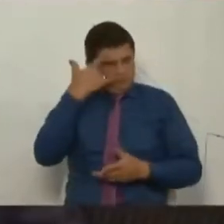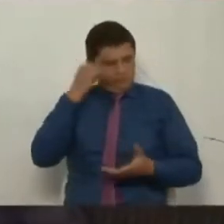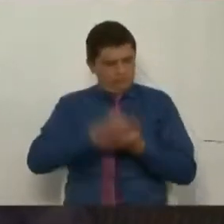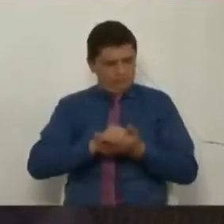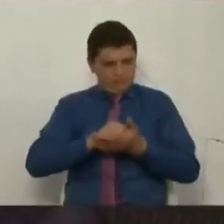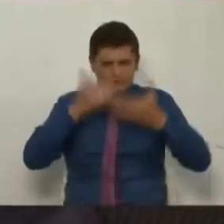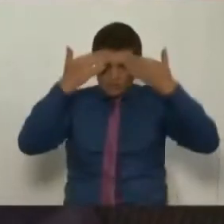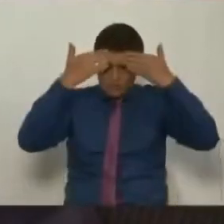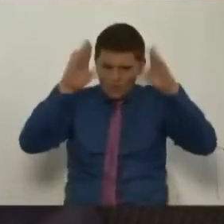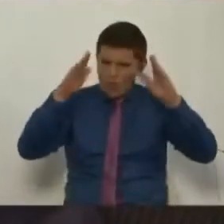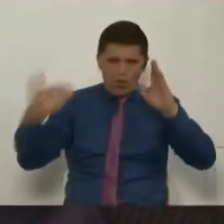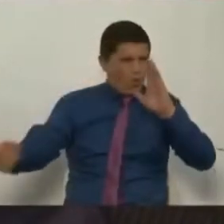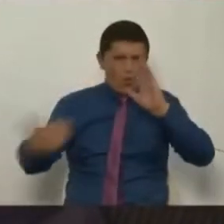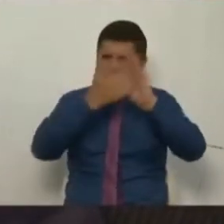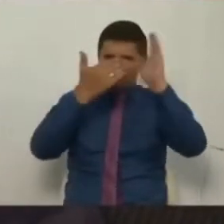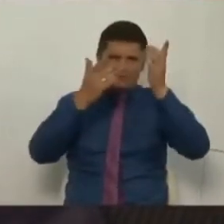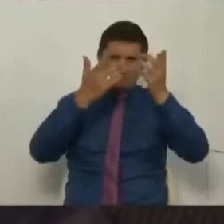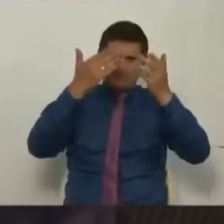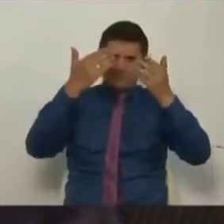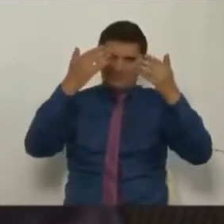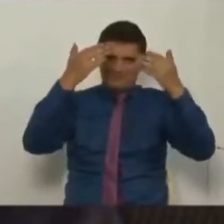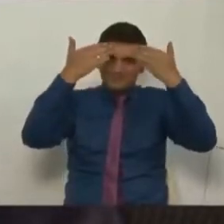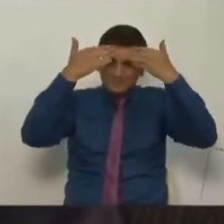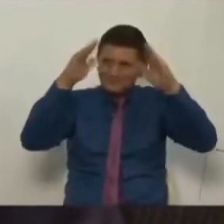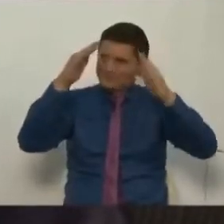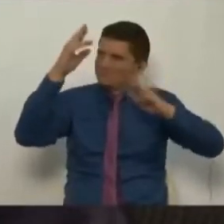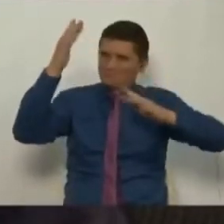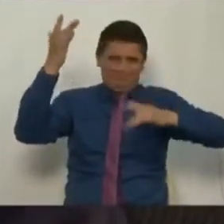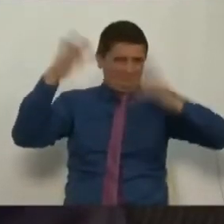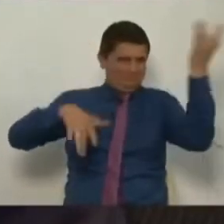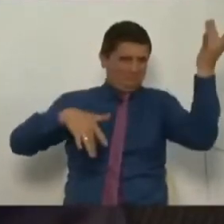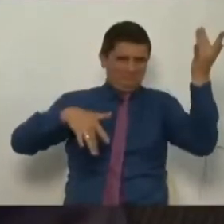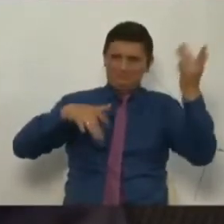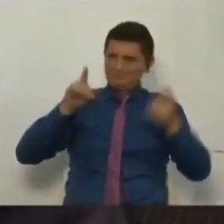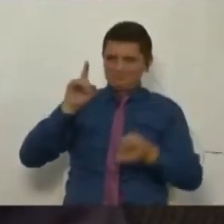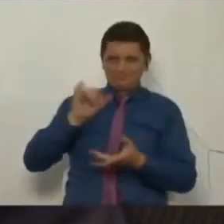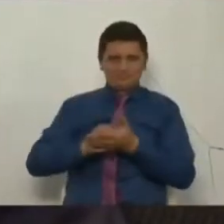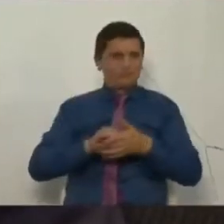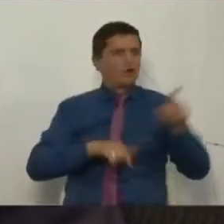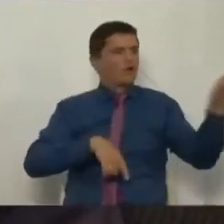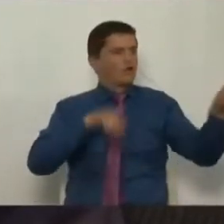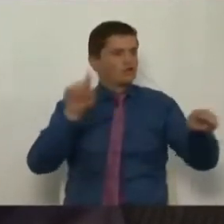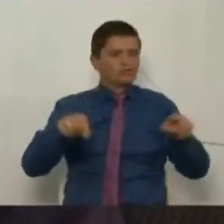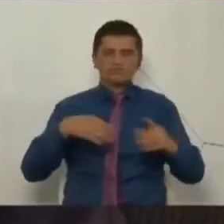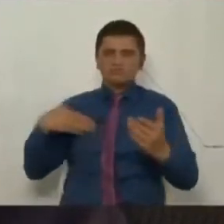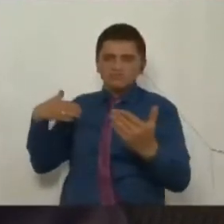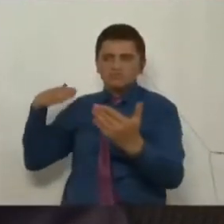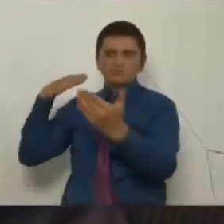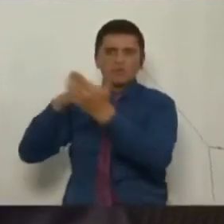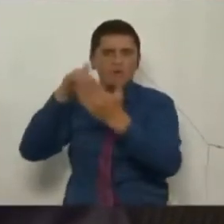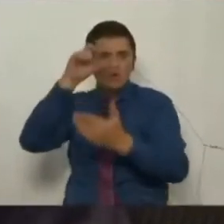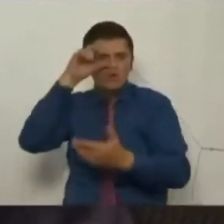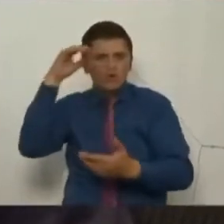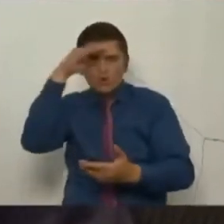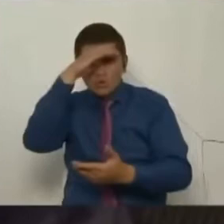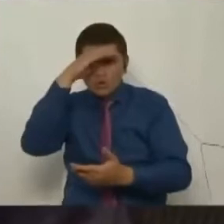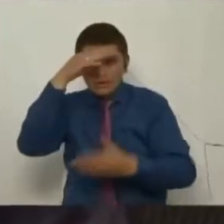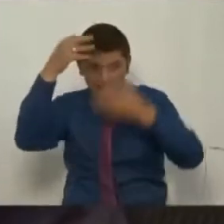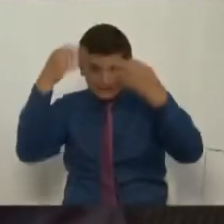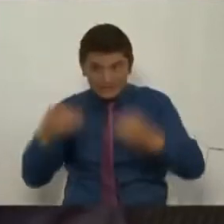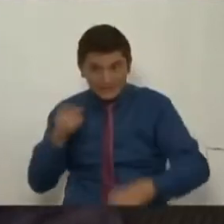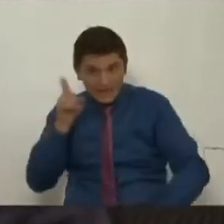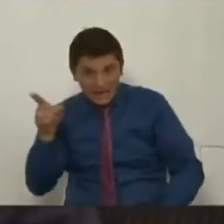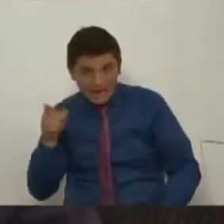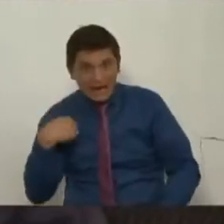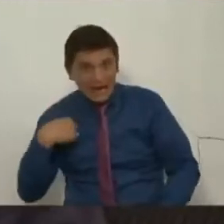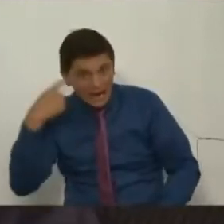lo que están haciendo con Gustavo Petro, que no es Gustavo Petro, sino